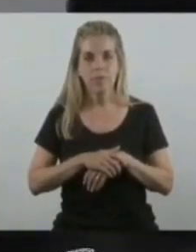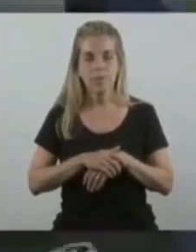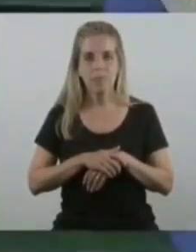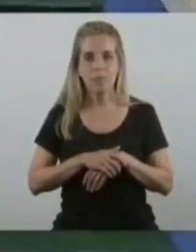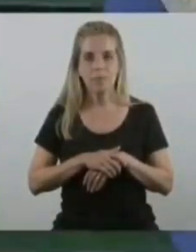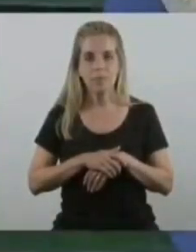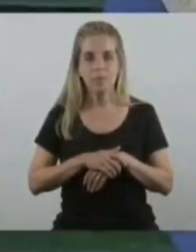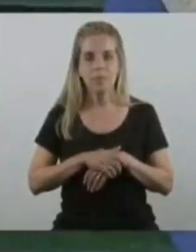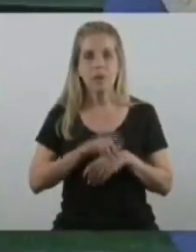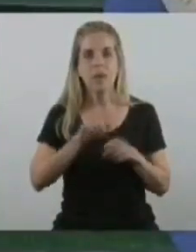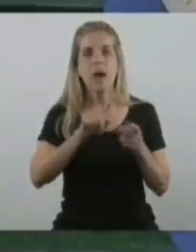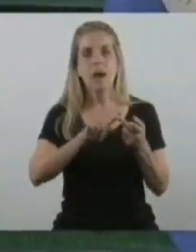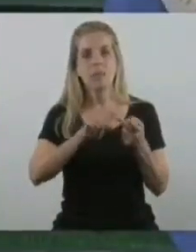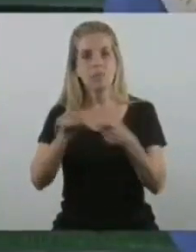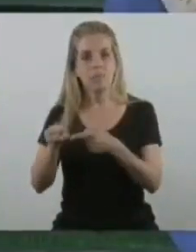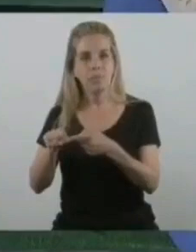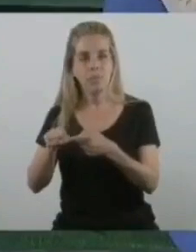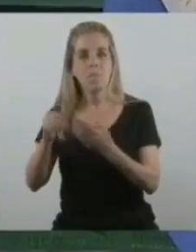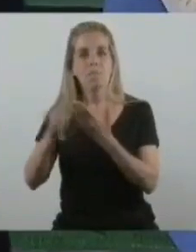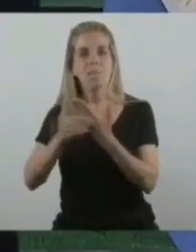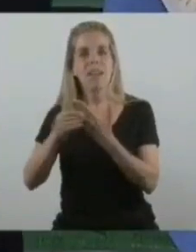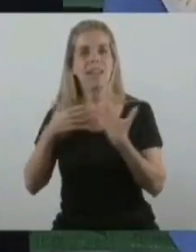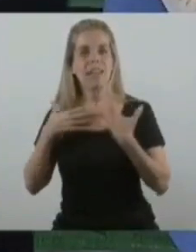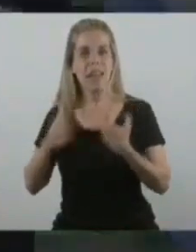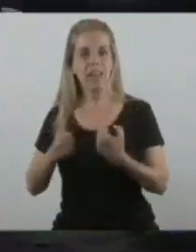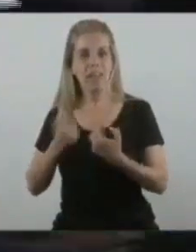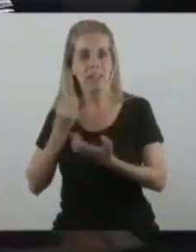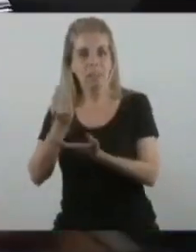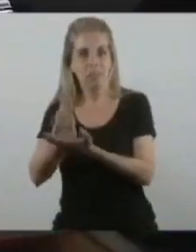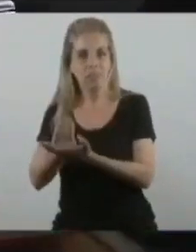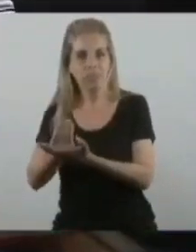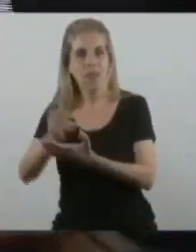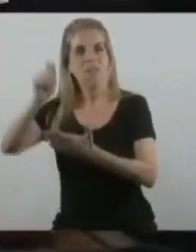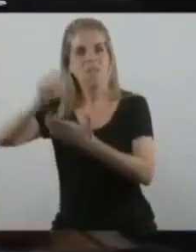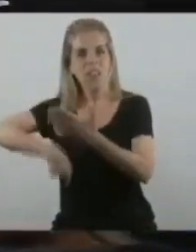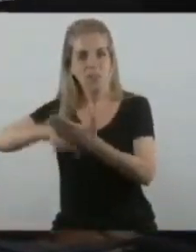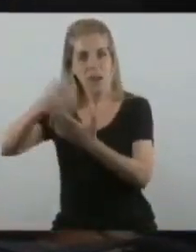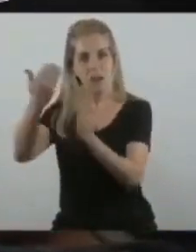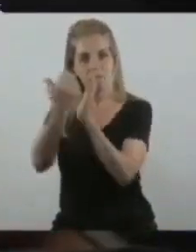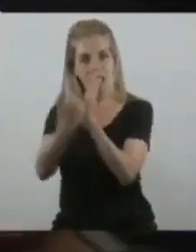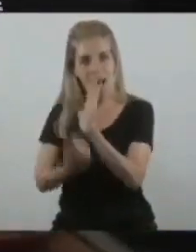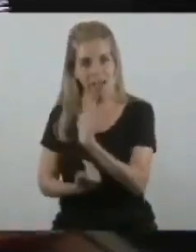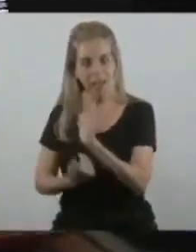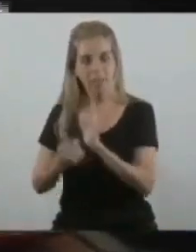Lo hace ahora la Ministra de Salud de la Nación, Carla Bisotti.